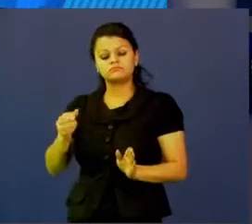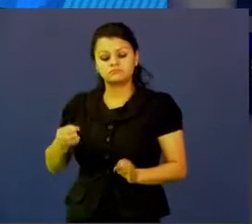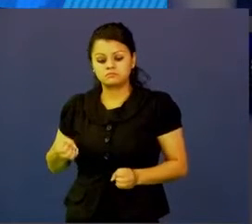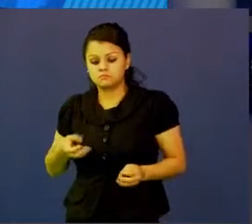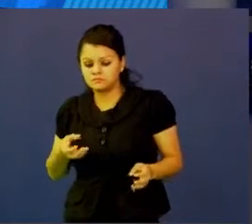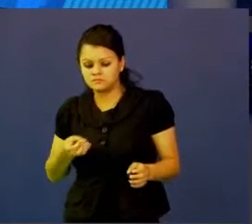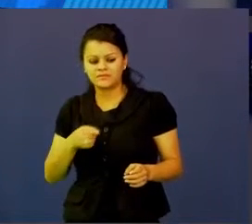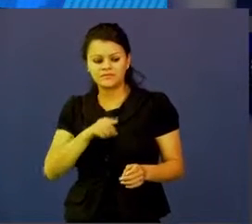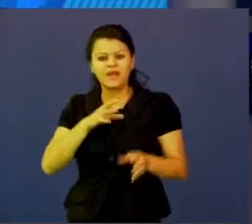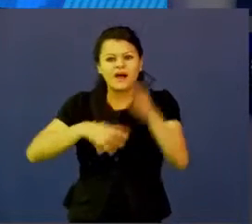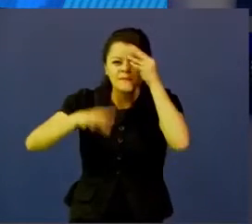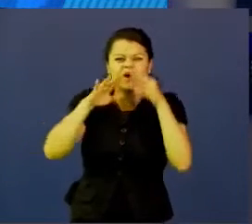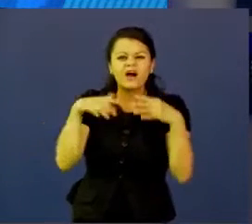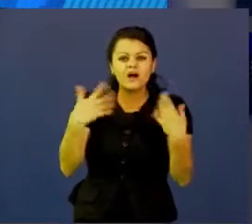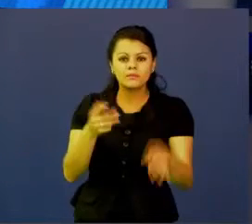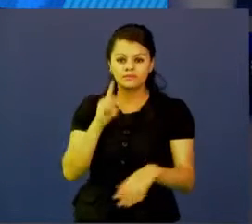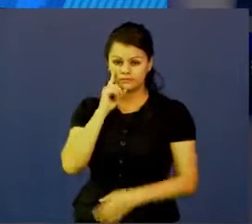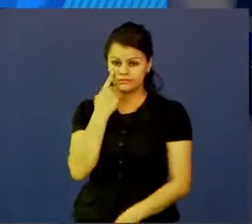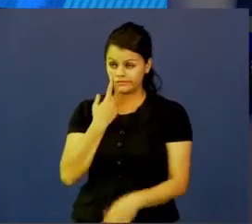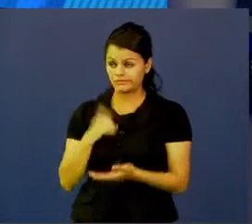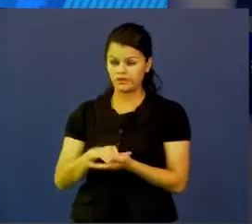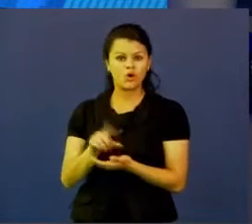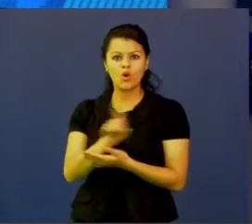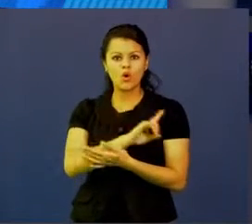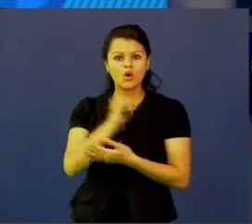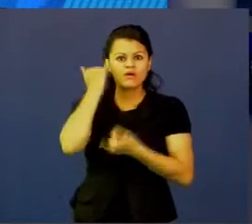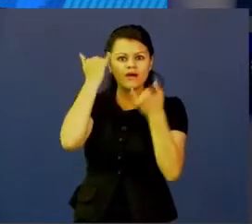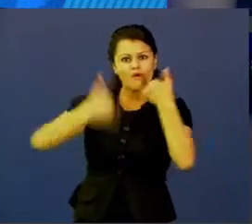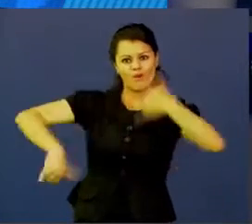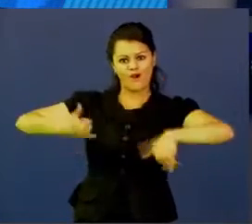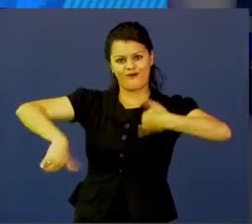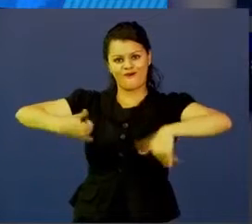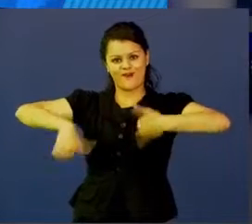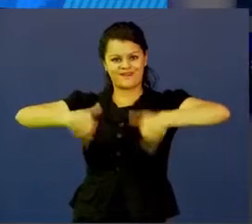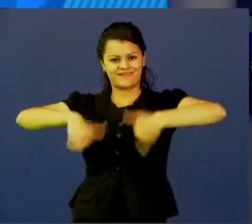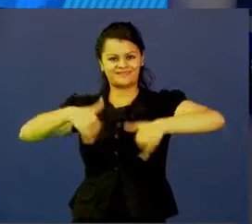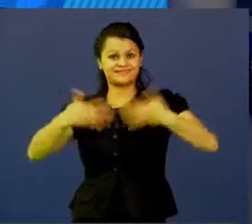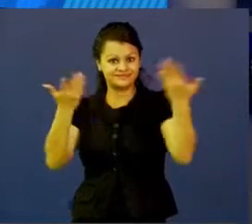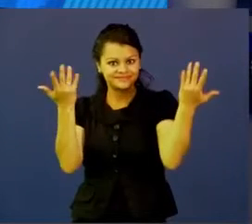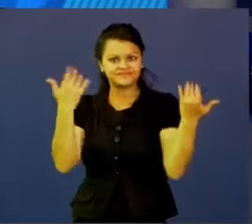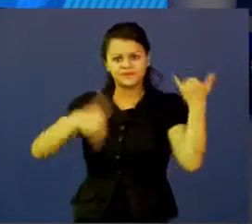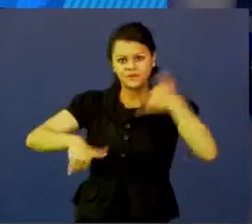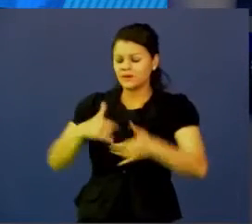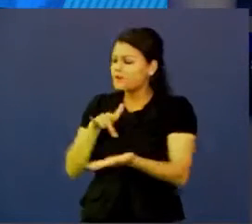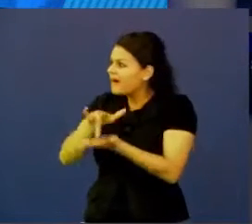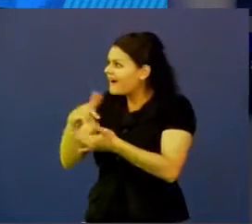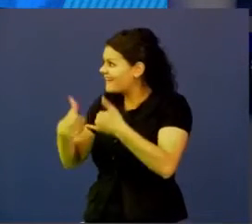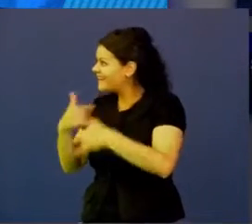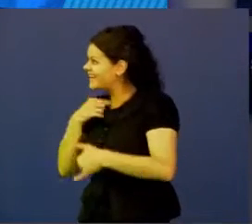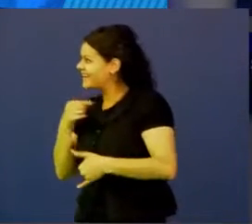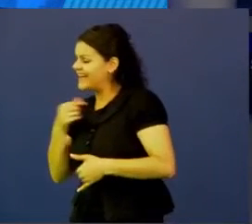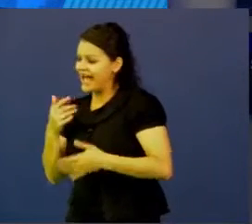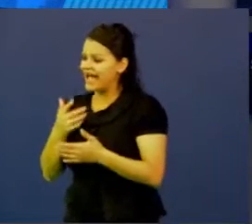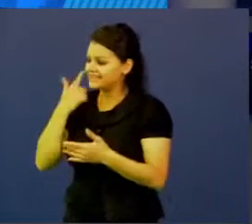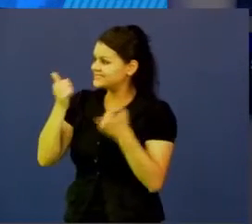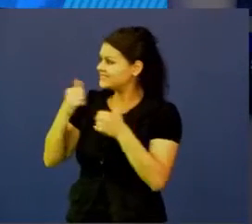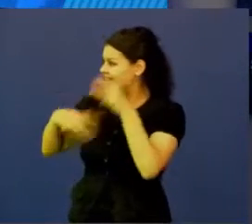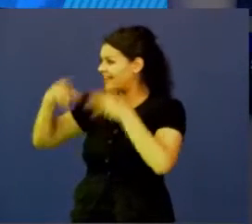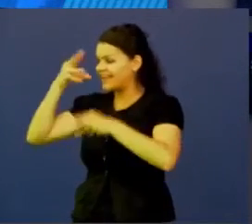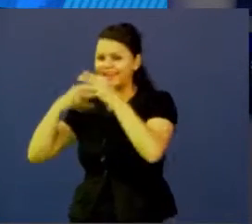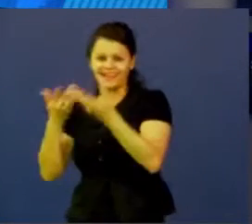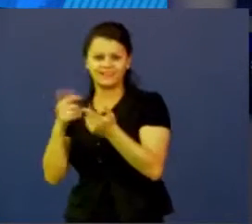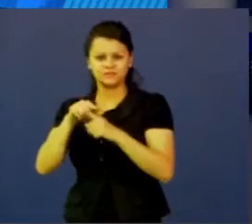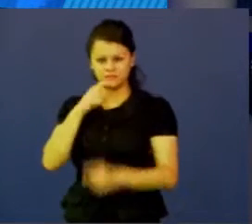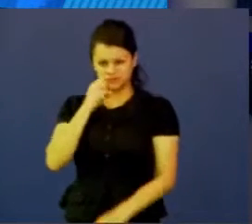importante que esto sea algo divertido, que ellos se sientan que están creando, pero no en un ambiente, digamos, muy rígido, sino que es un juego, es un juego de la creatividad,